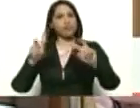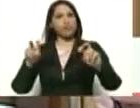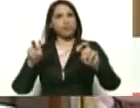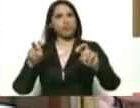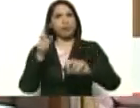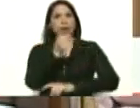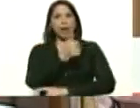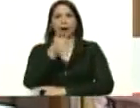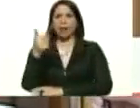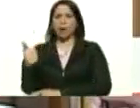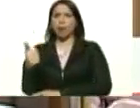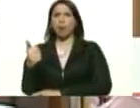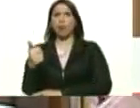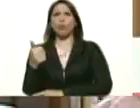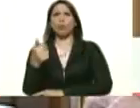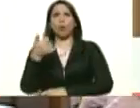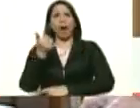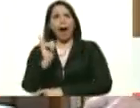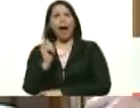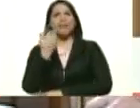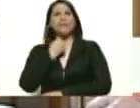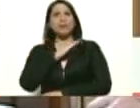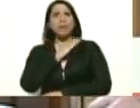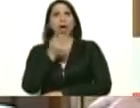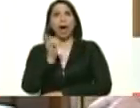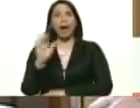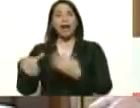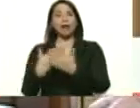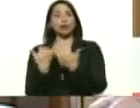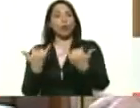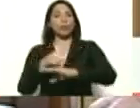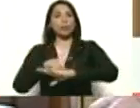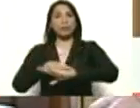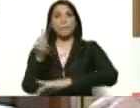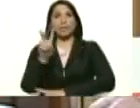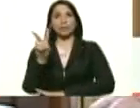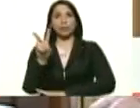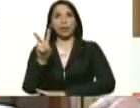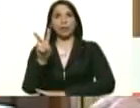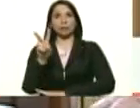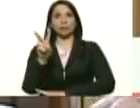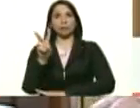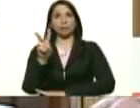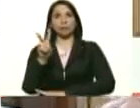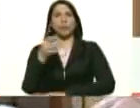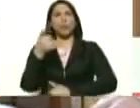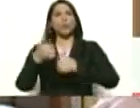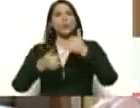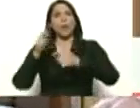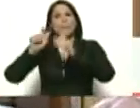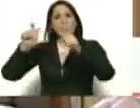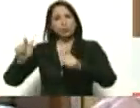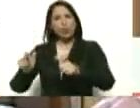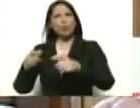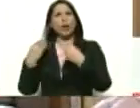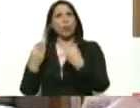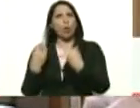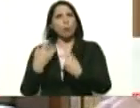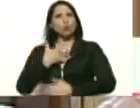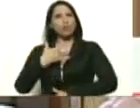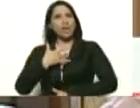cada uno de los casos que existe hasta esta hora en Venezuela. La condición de los pacientes.